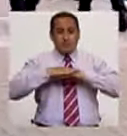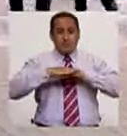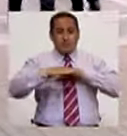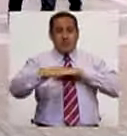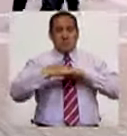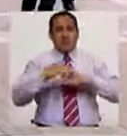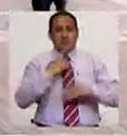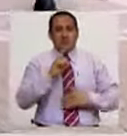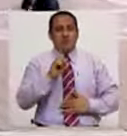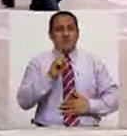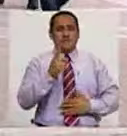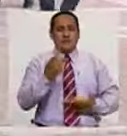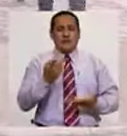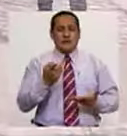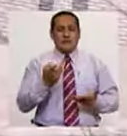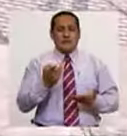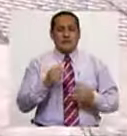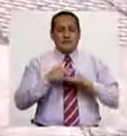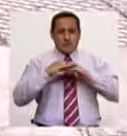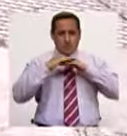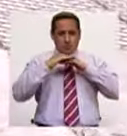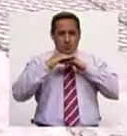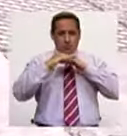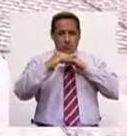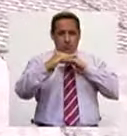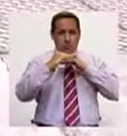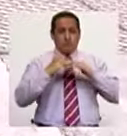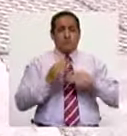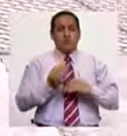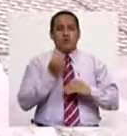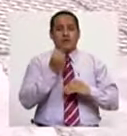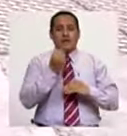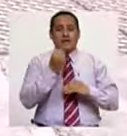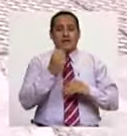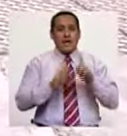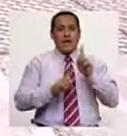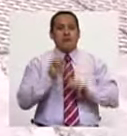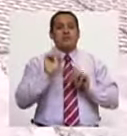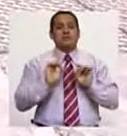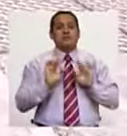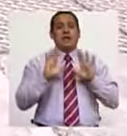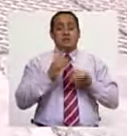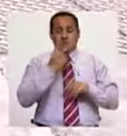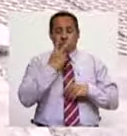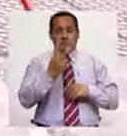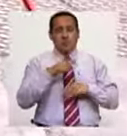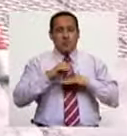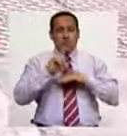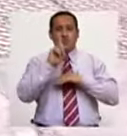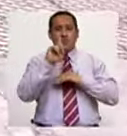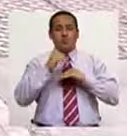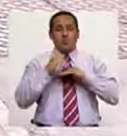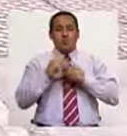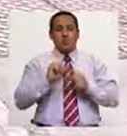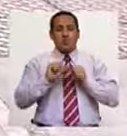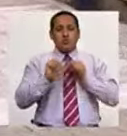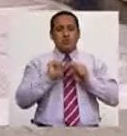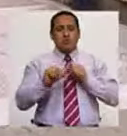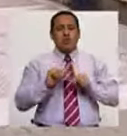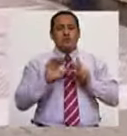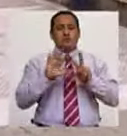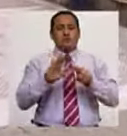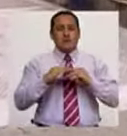los pisos no están debidamente alineados, porque ninguno, salvo uno que hemos visto en la cuadra 7,